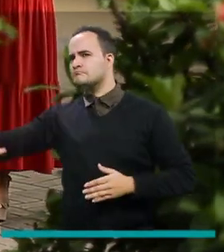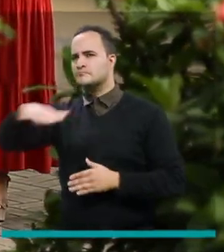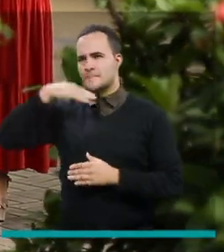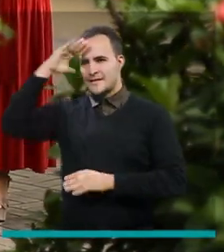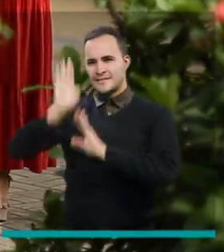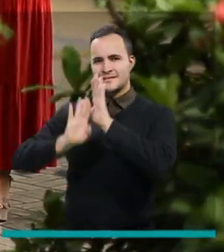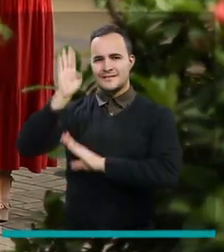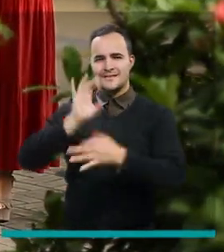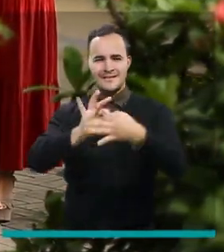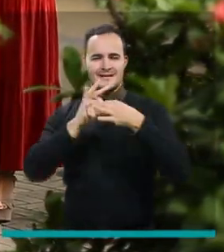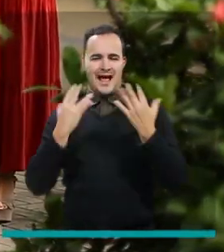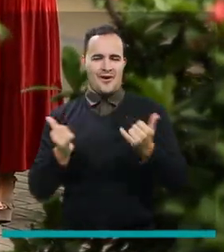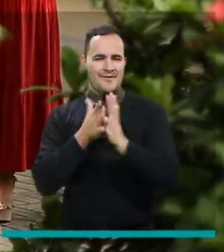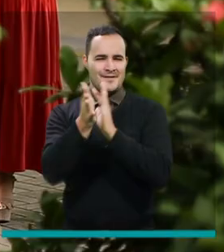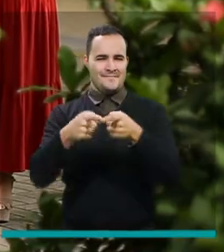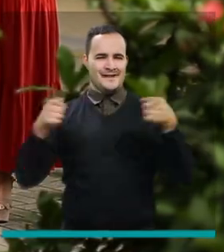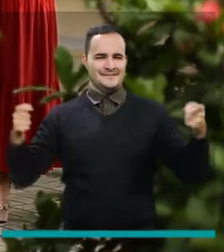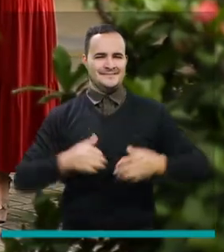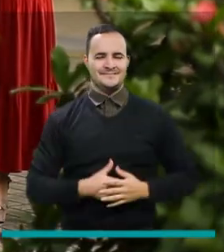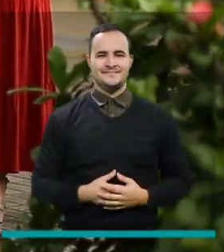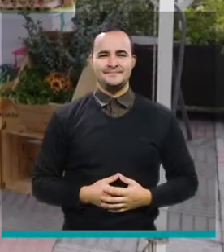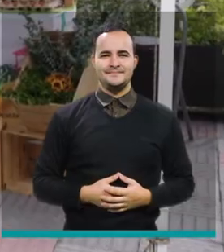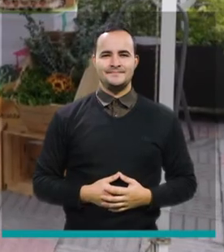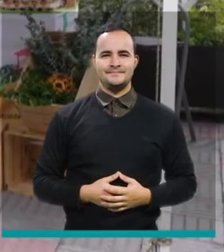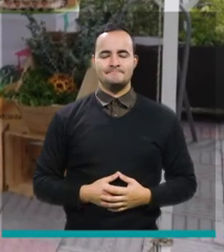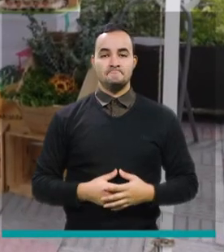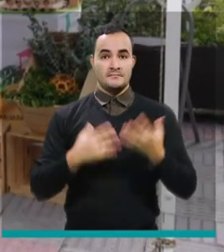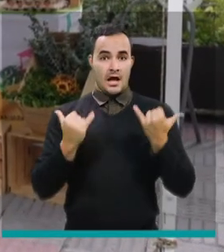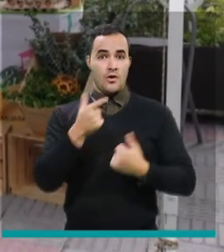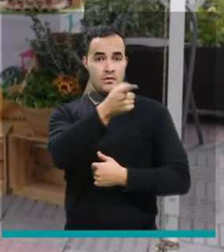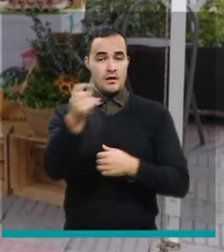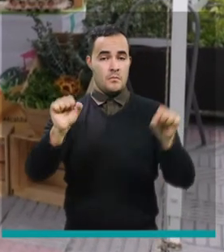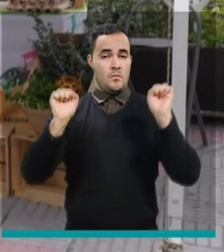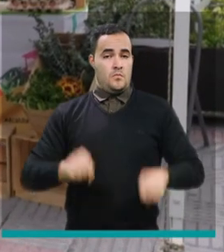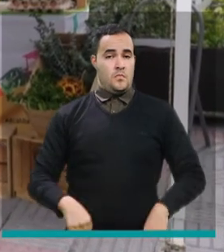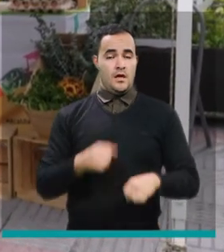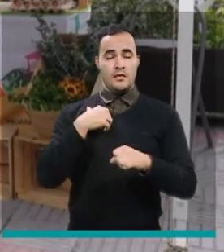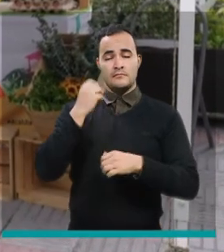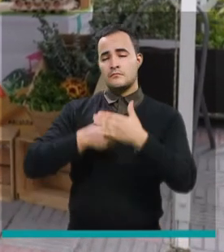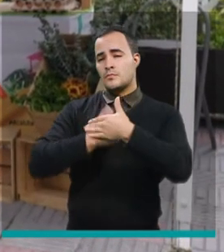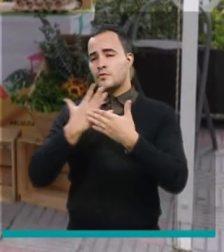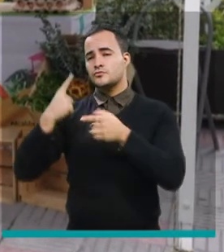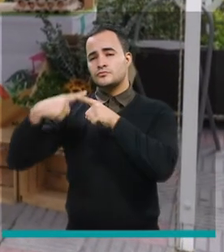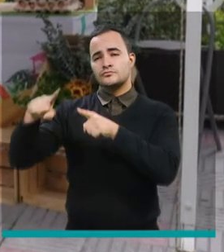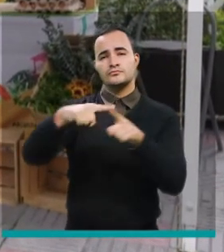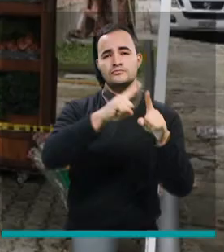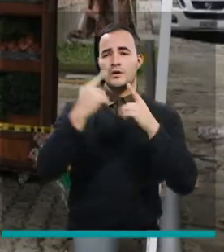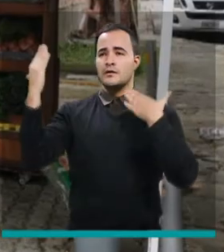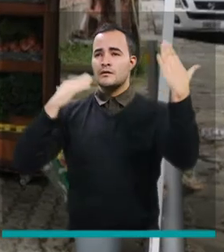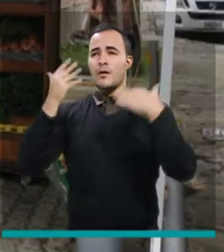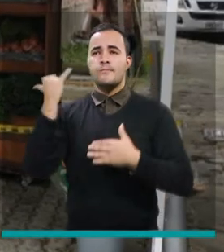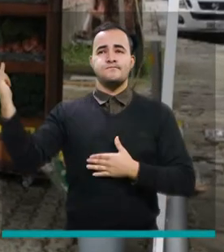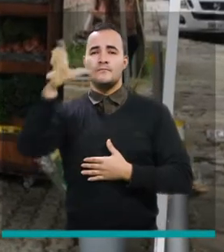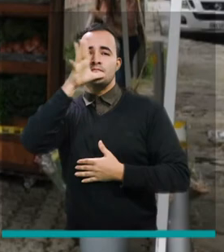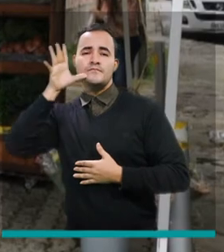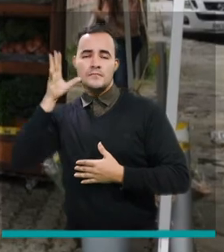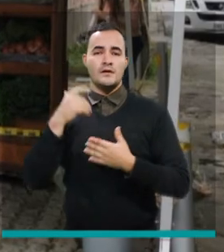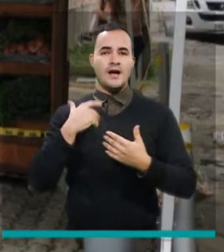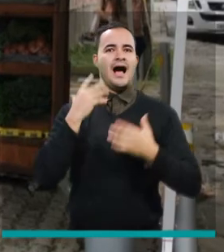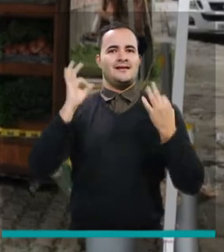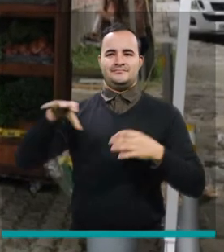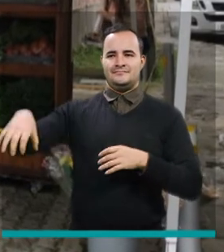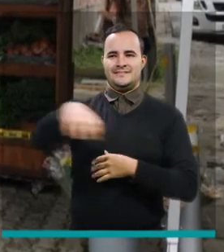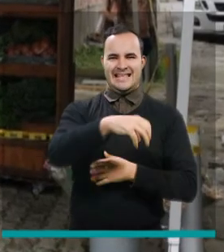conocer otros hechos destacados de la semana desde ahora podrás encontrar todos los productos de los mercados campesinos en las tres